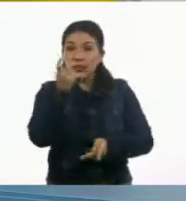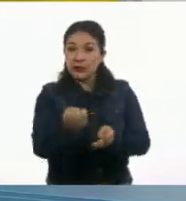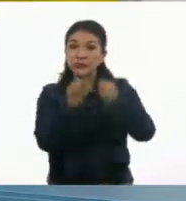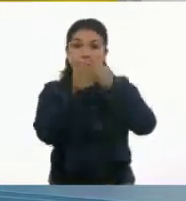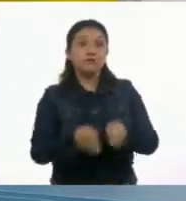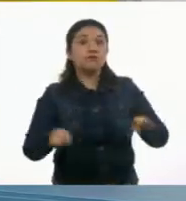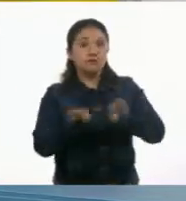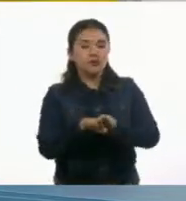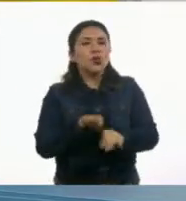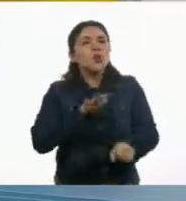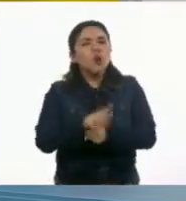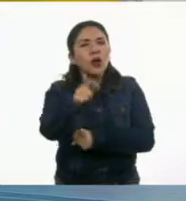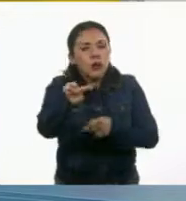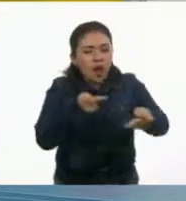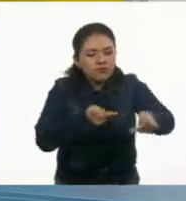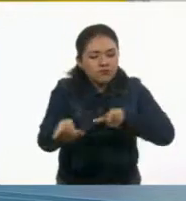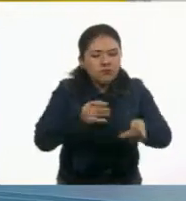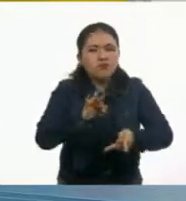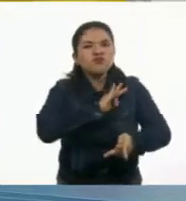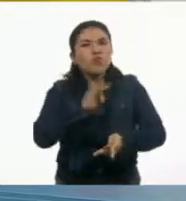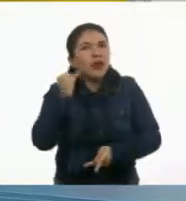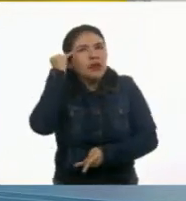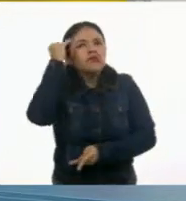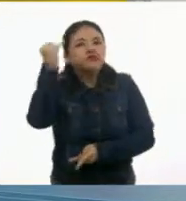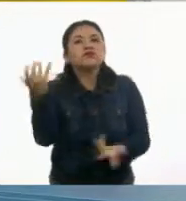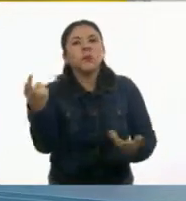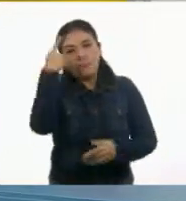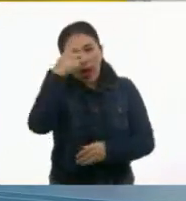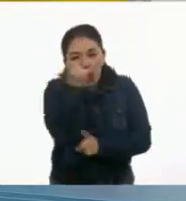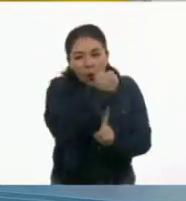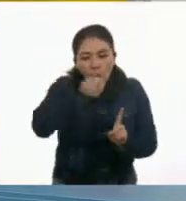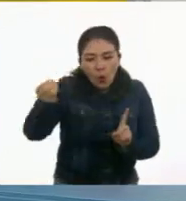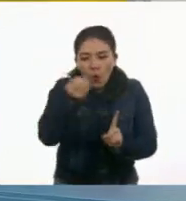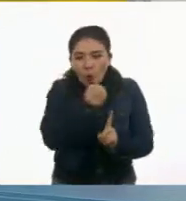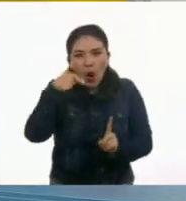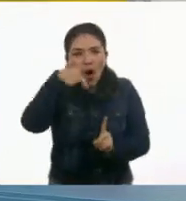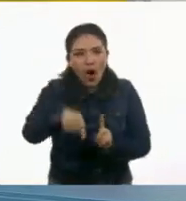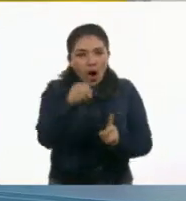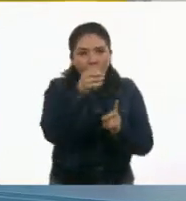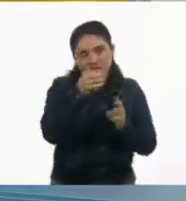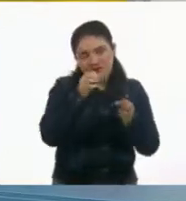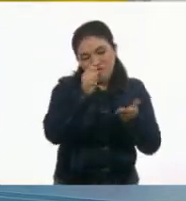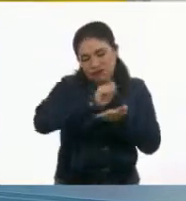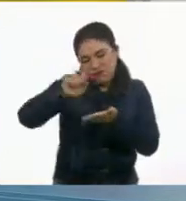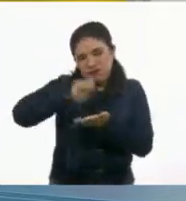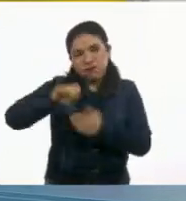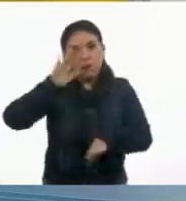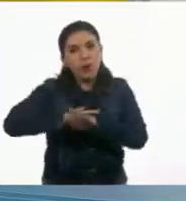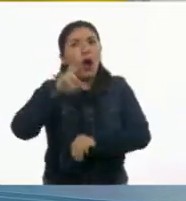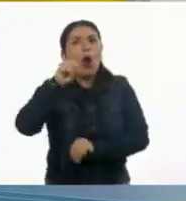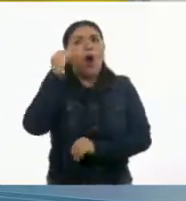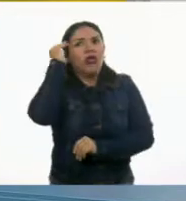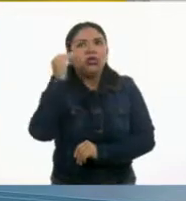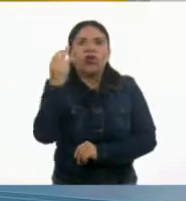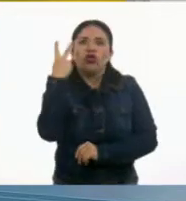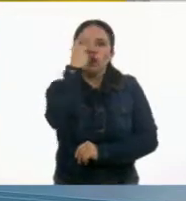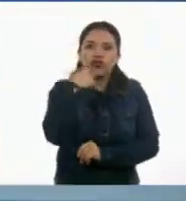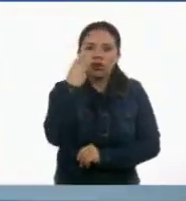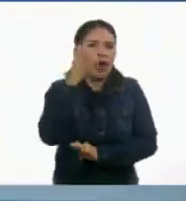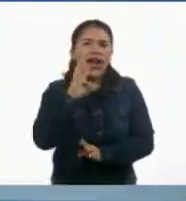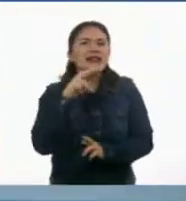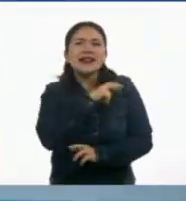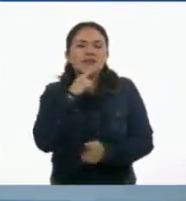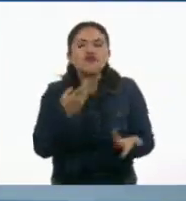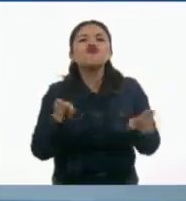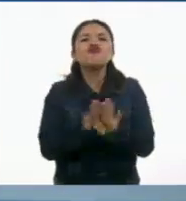importante, ¿qué estrategia podríamos implementar para organizar el texto más fácilmente? Si no, nos vamos a tardar dos horas, tres horas, no sé. ¡Ah,